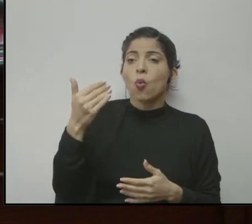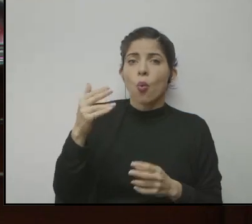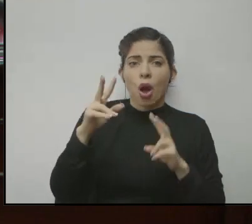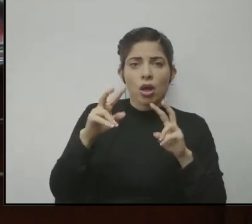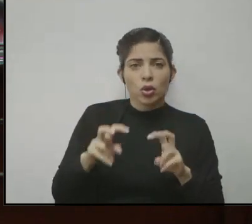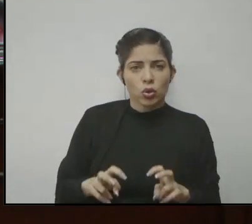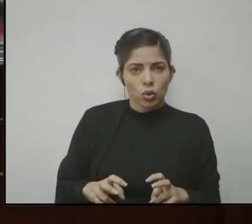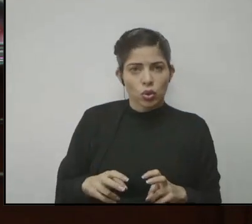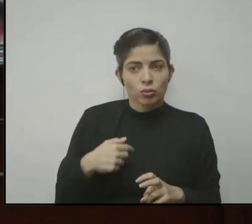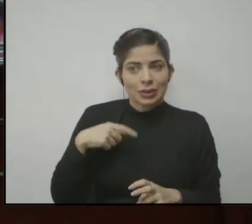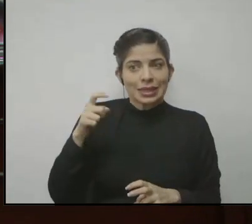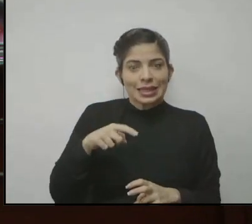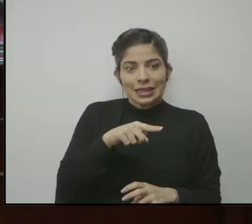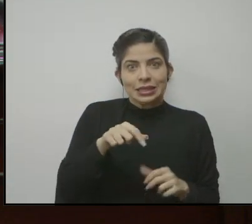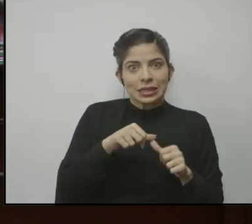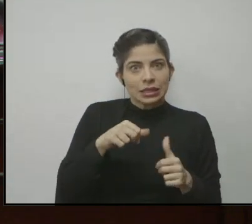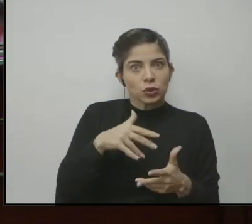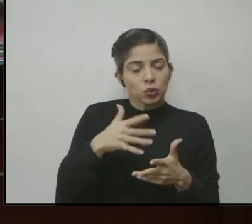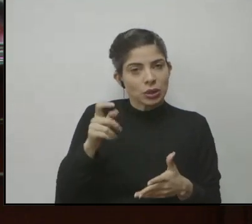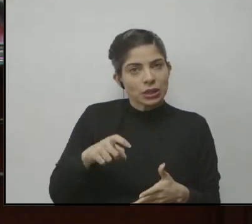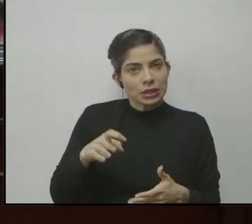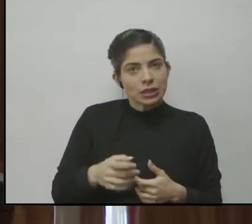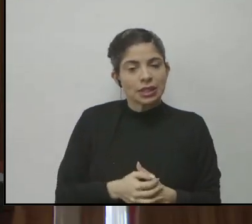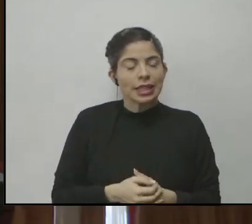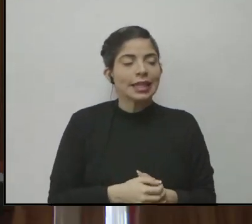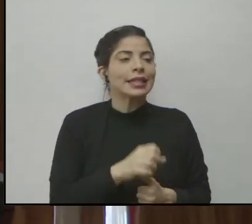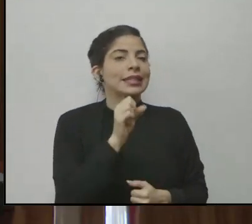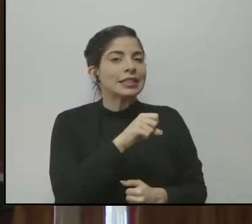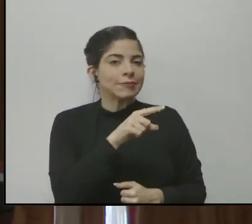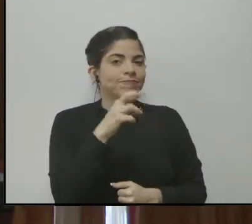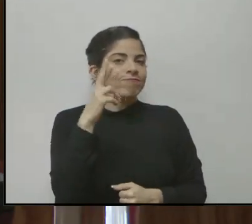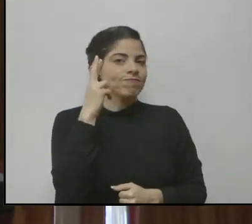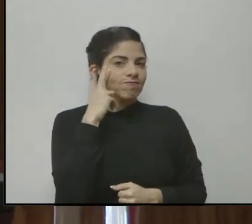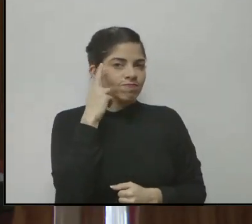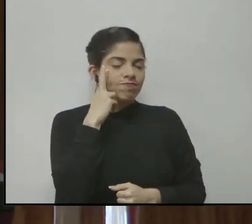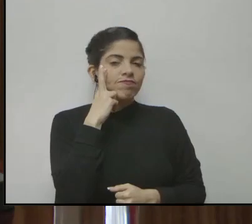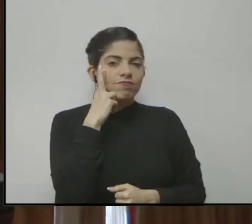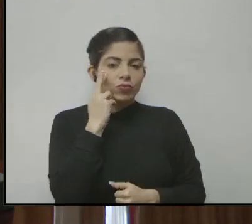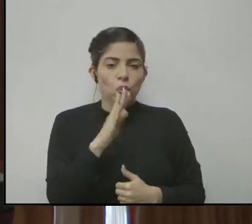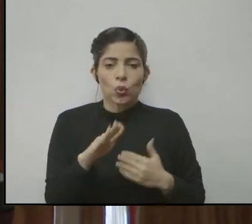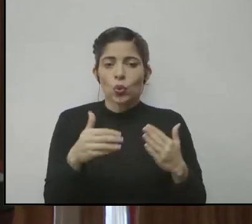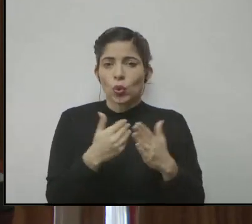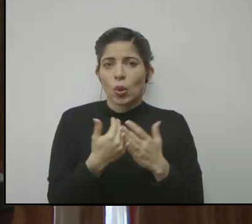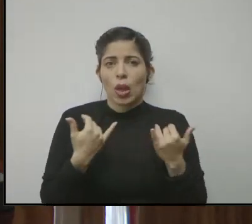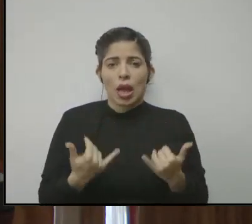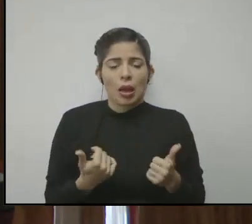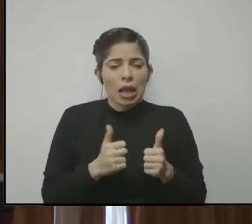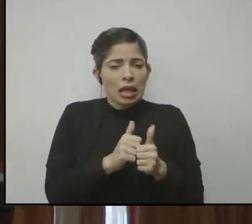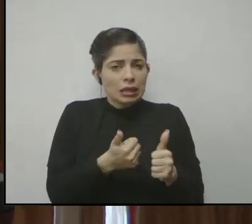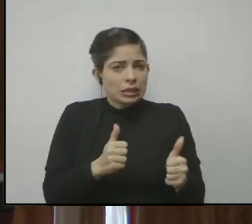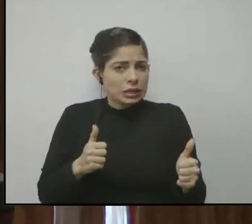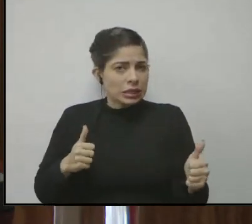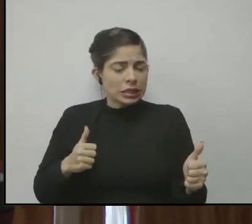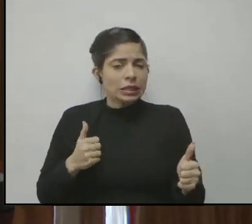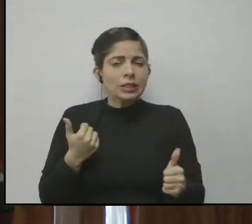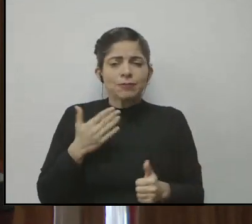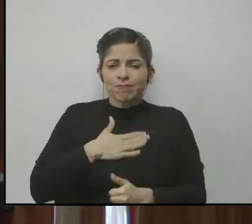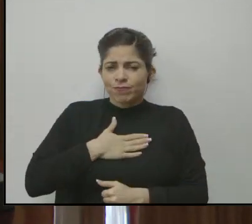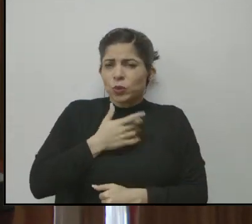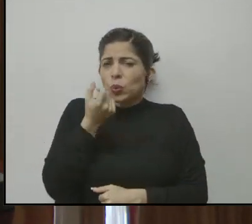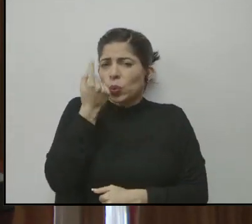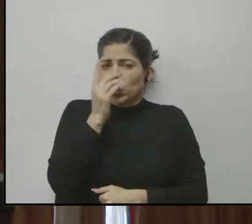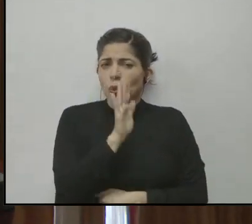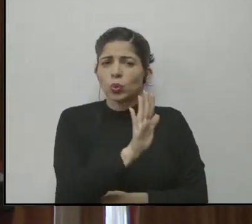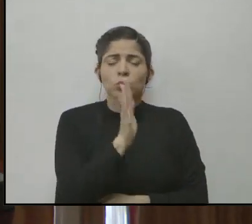hacer pruebas? Necesito que siga estudiando. Gracias. Sí, lleva razón, todo se ha rezagado en ese sentido, entiendo realmente